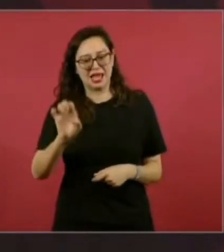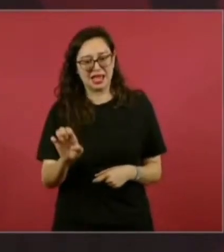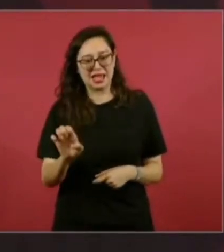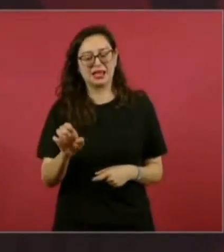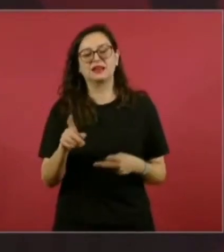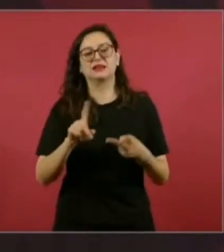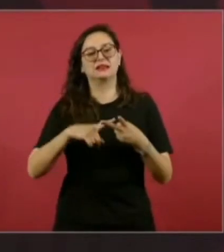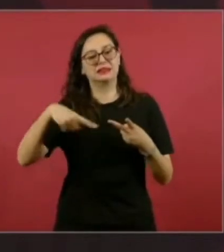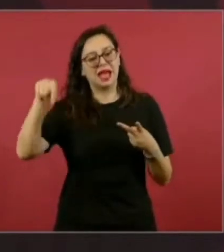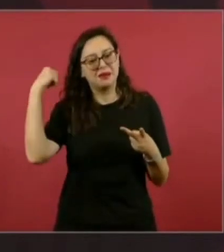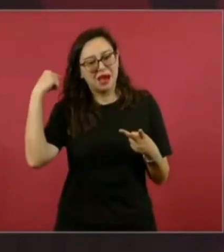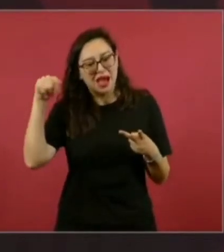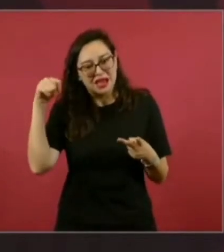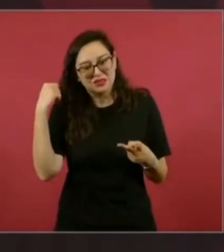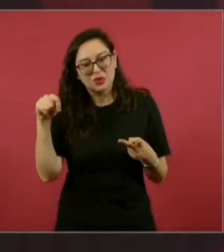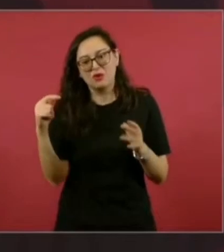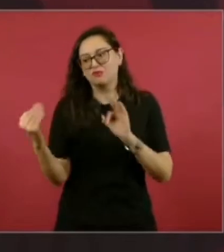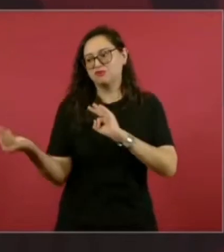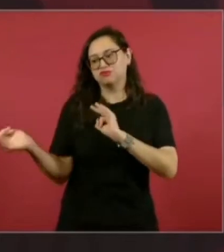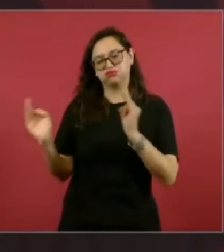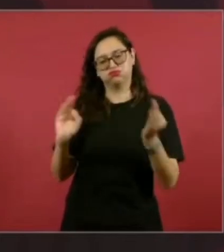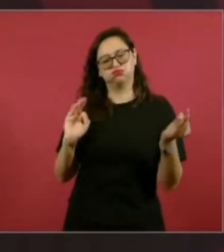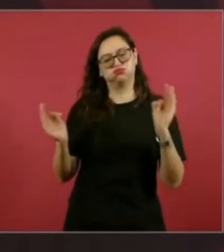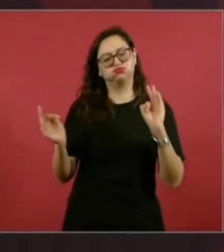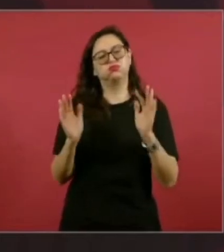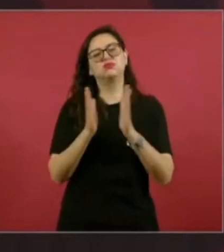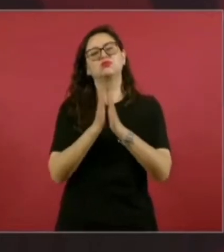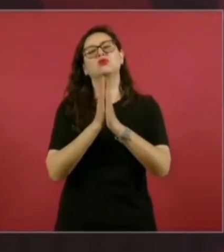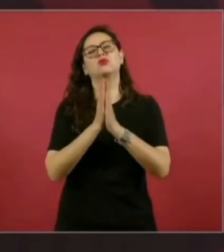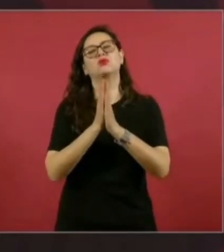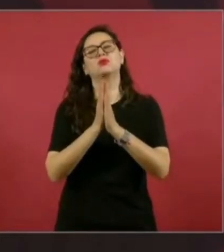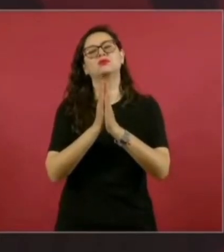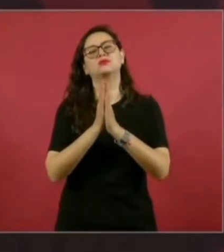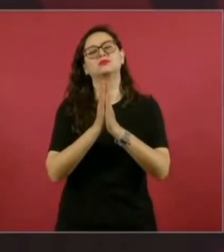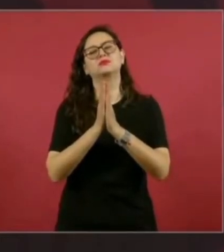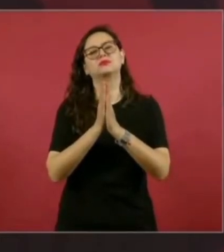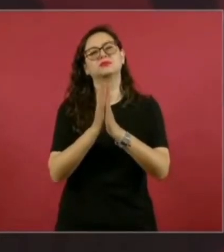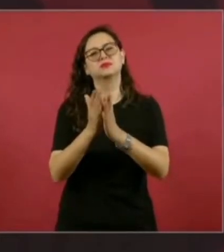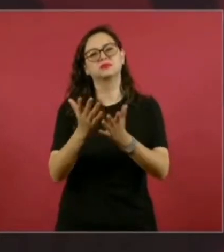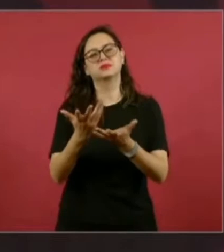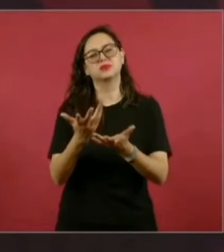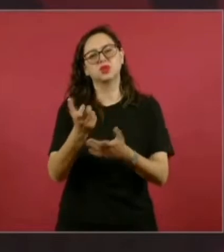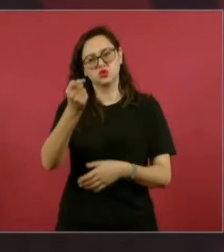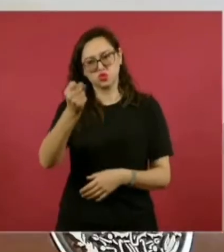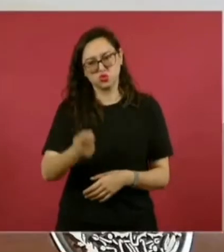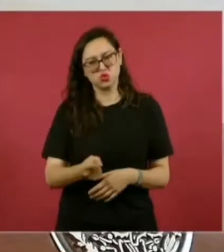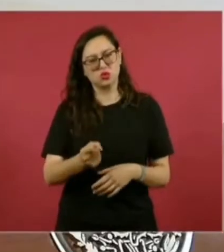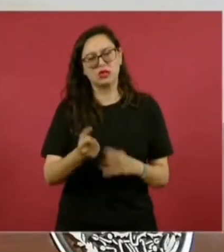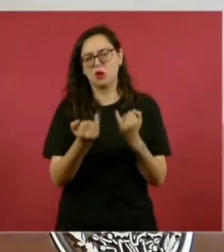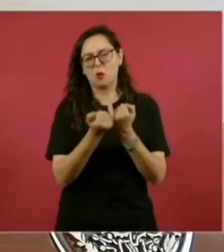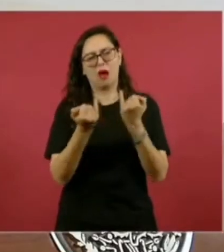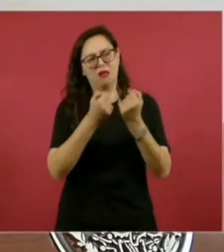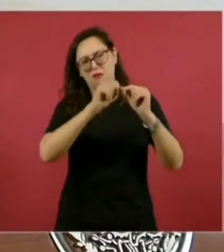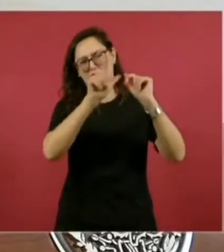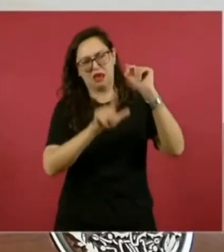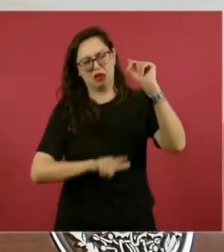los tabasqueños, que me ayuden de todo el sureste y de todo el país